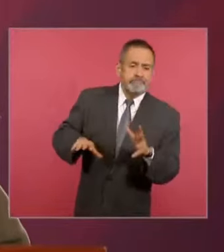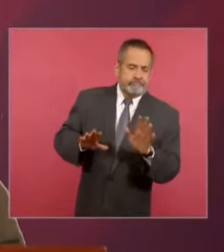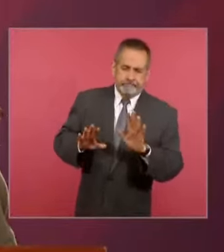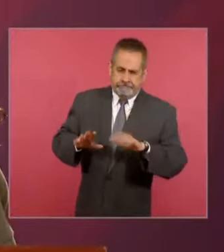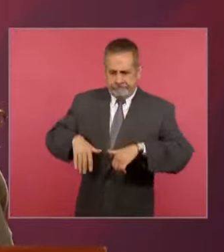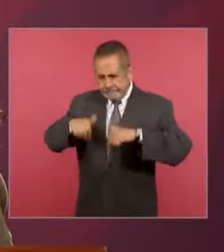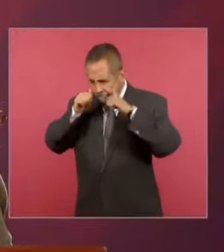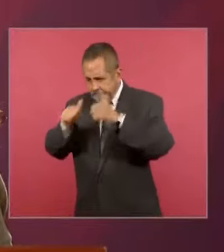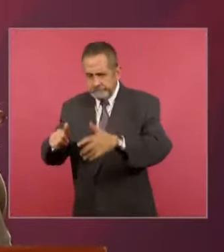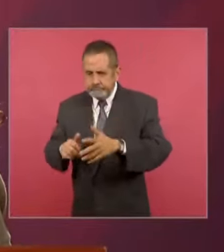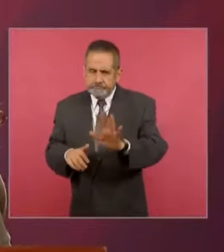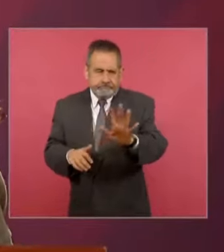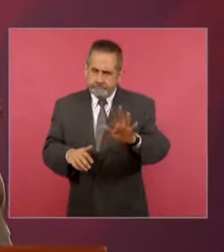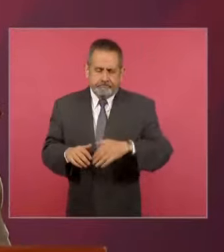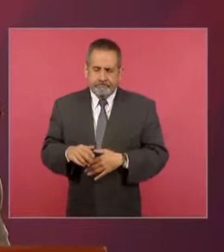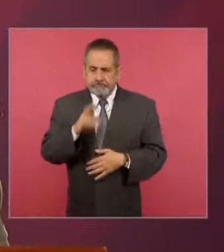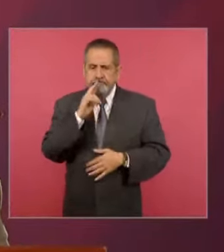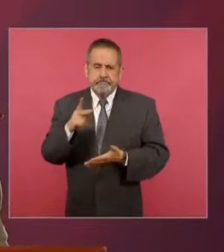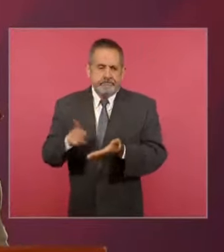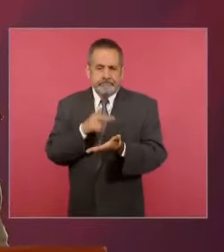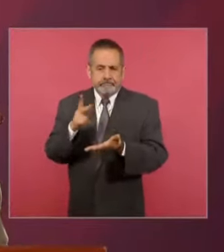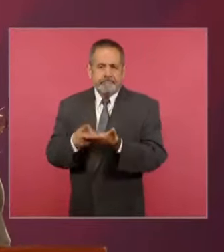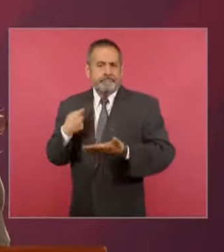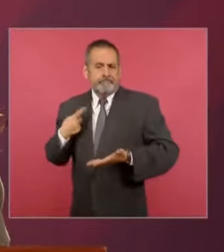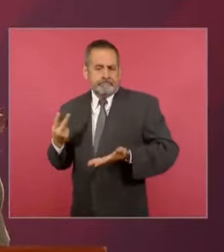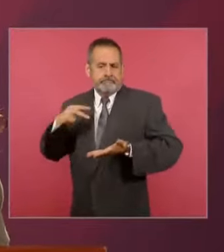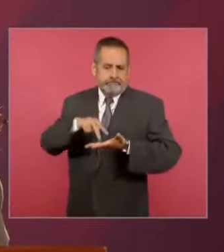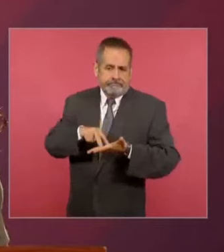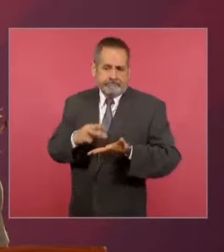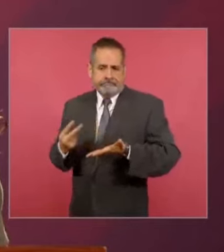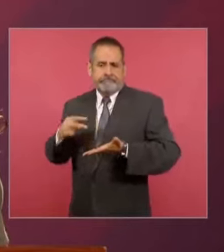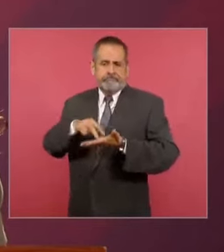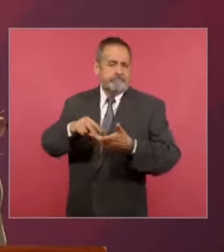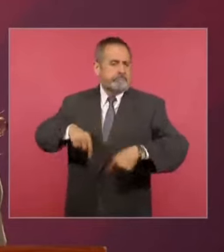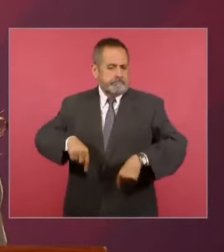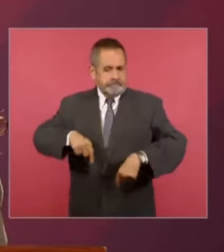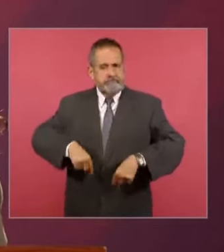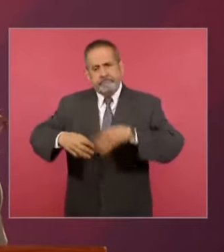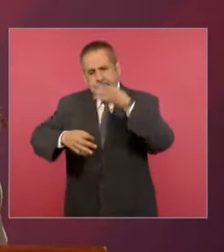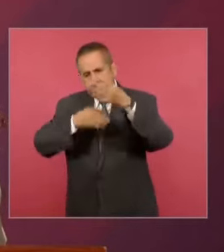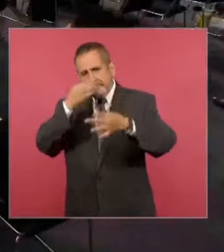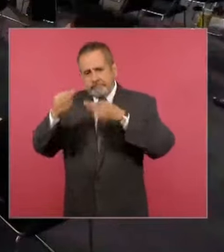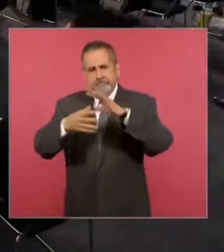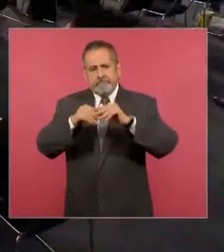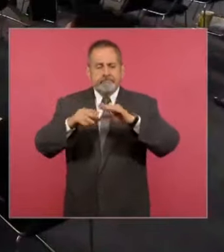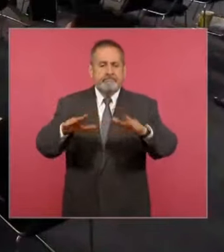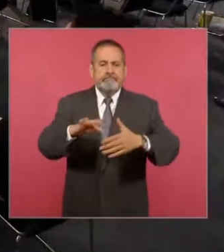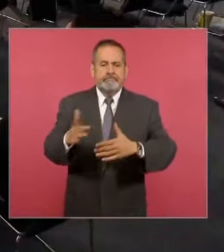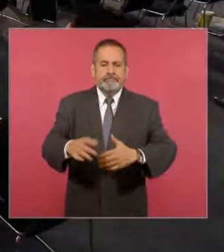pues más bien nos verán por aquí dando cuenta de todos los avances.